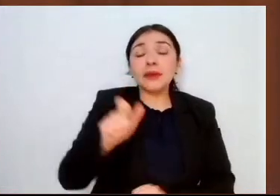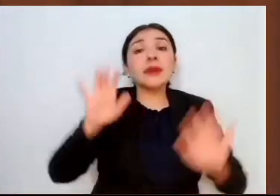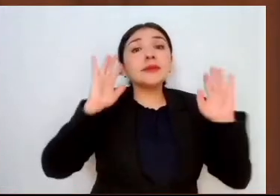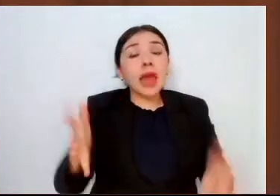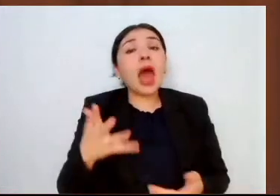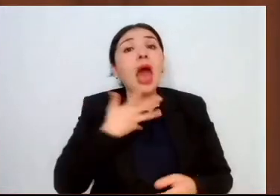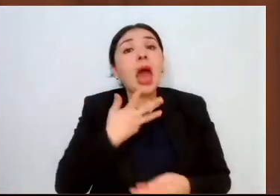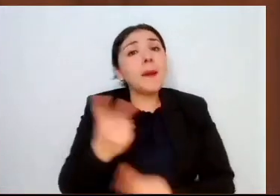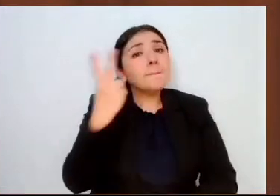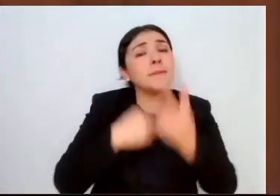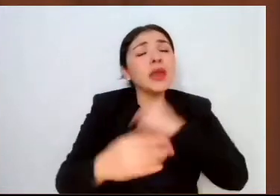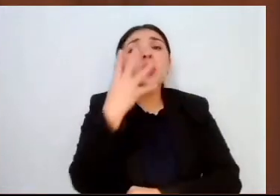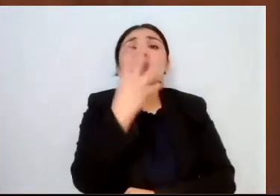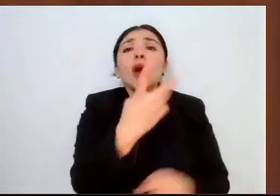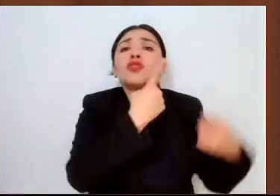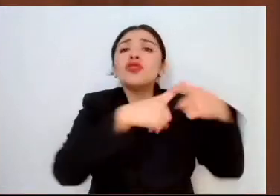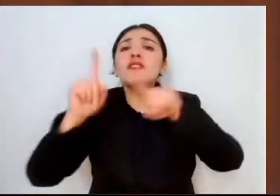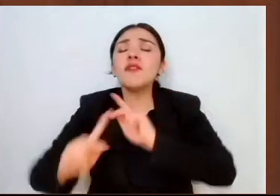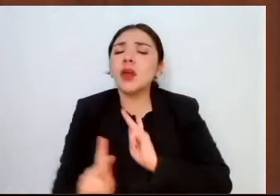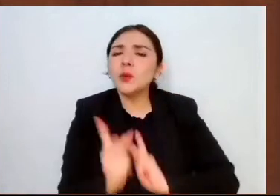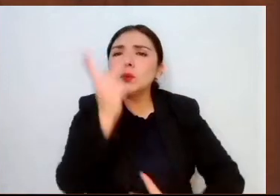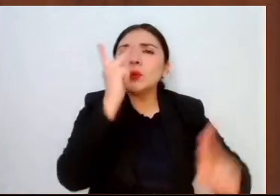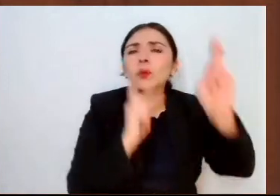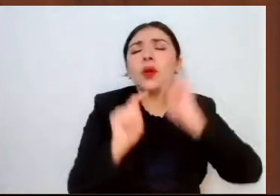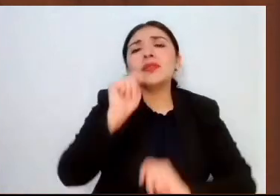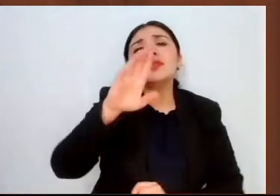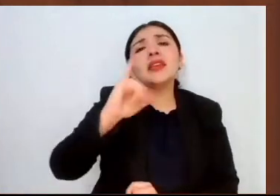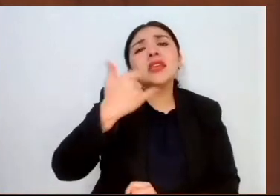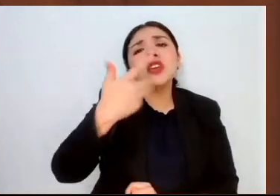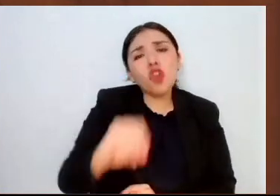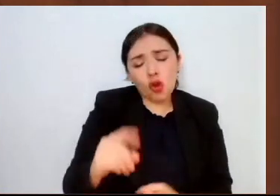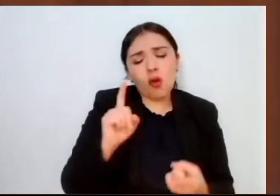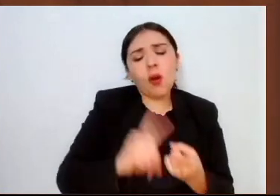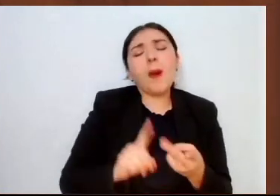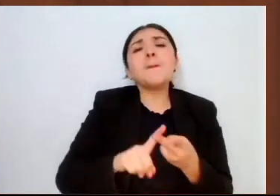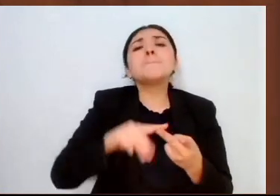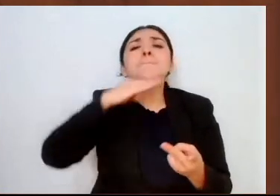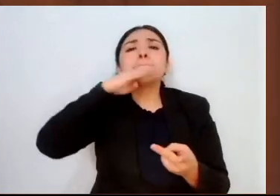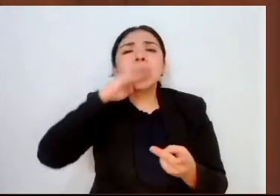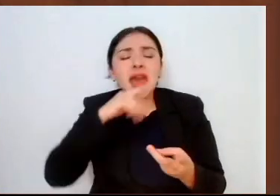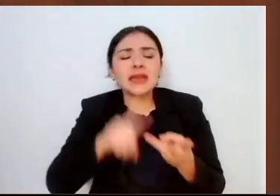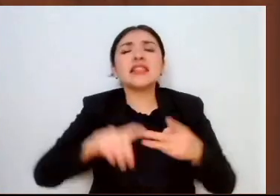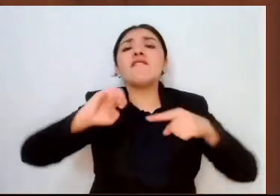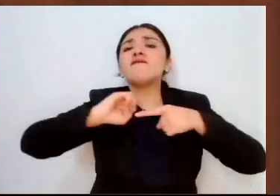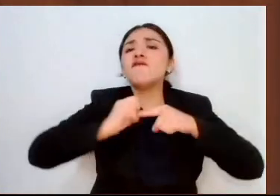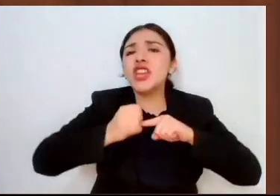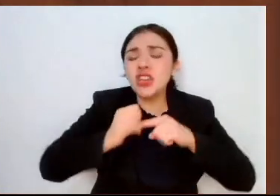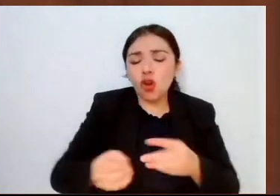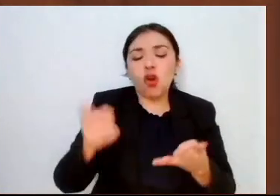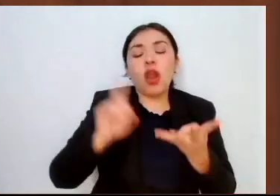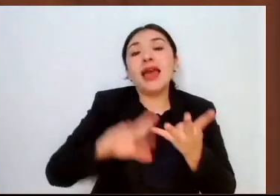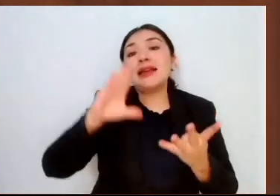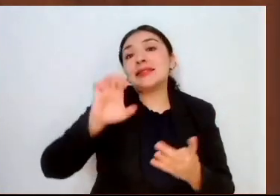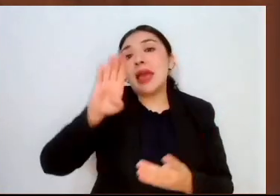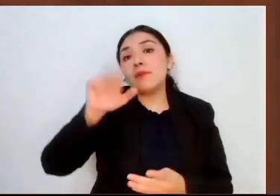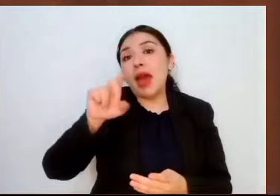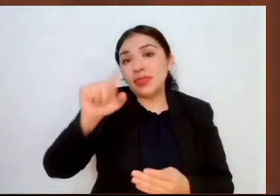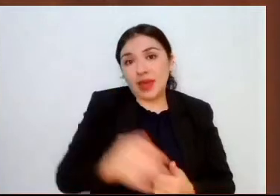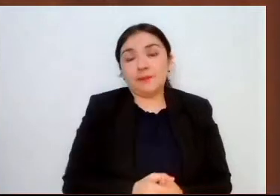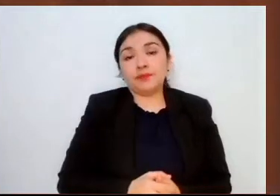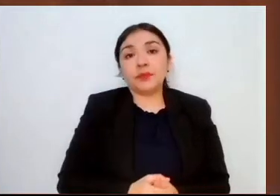trigo, tritical, cebada, maíz y dos de frijol. En materia de